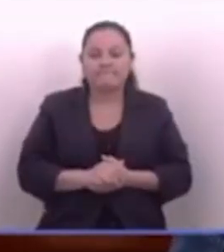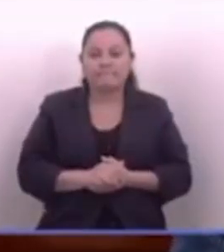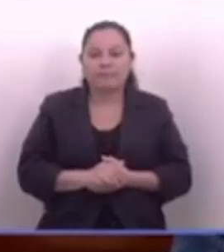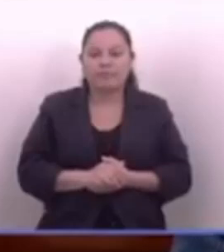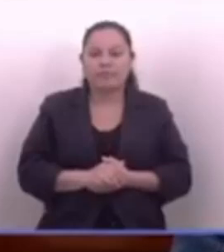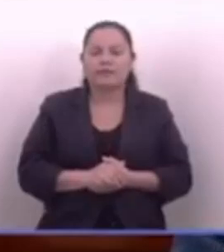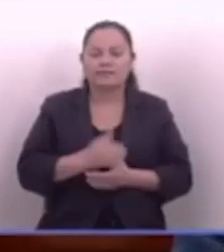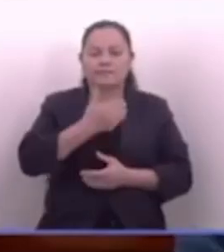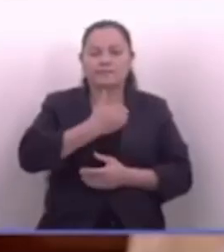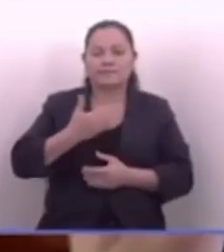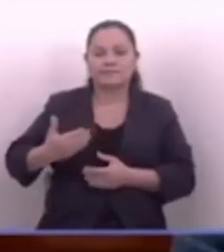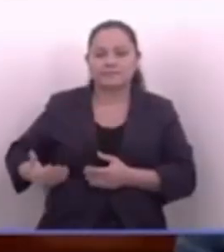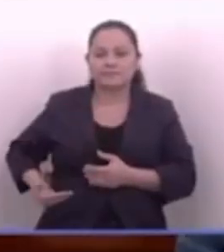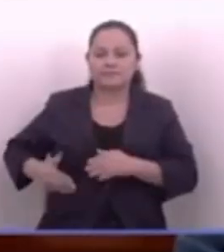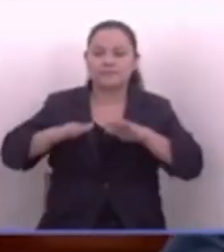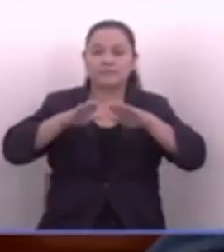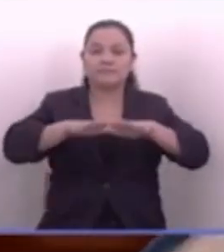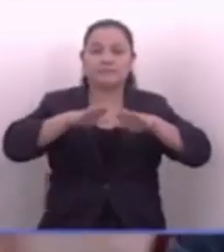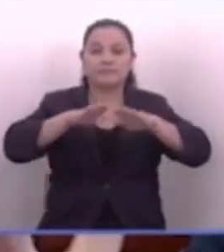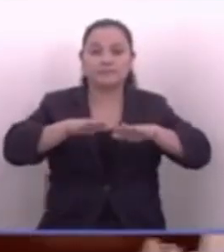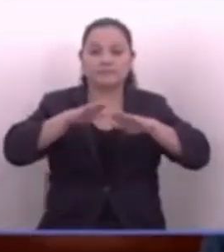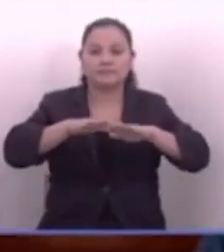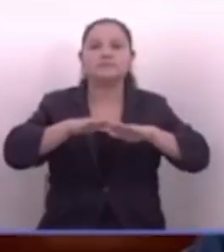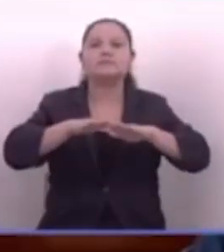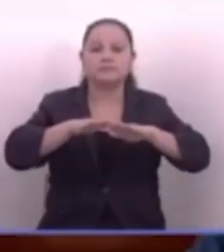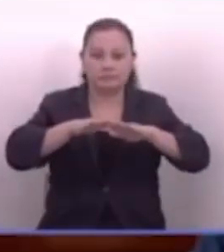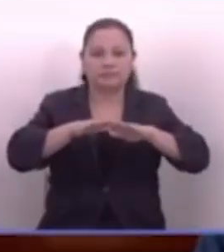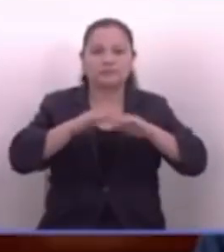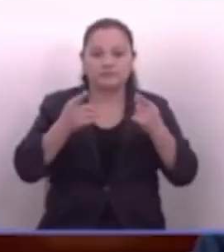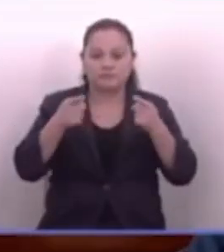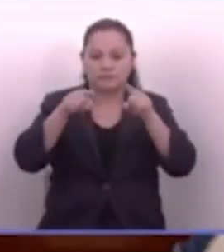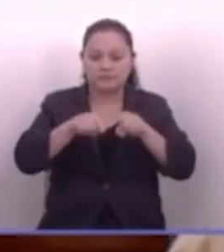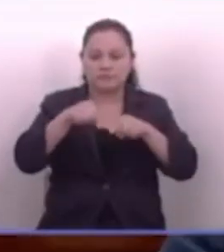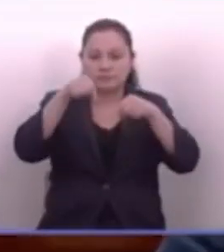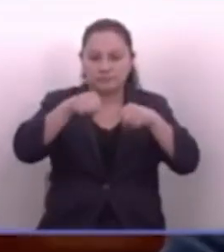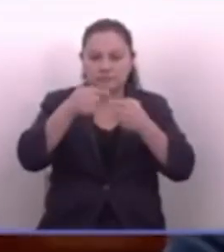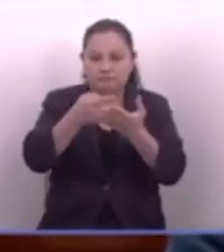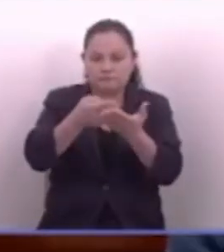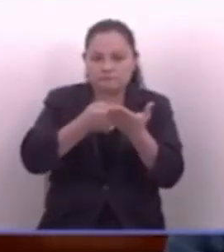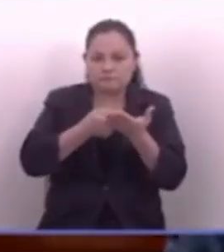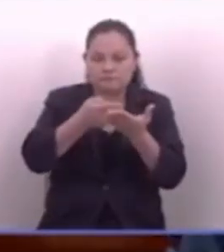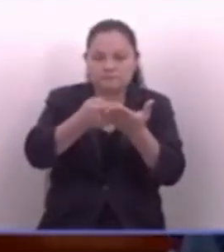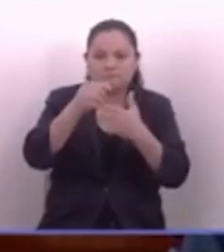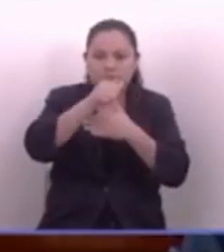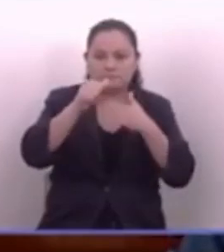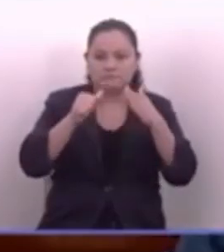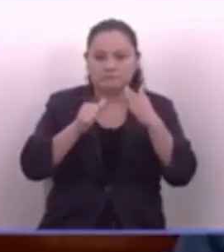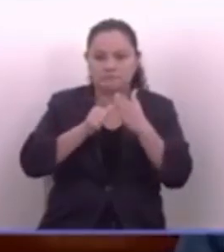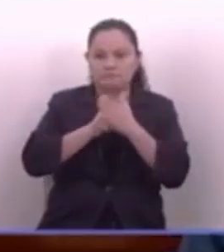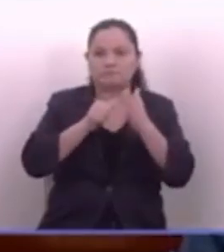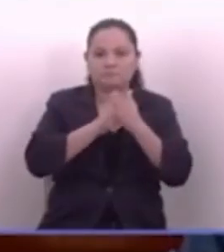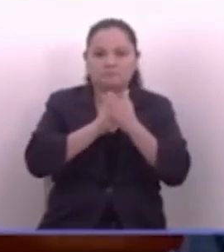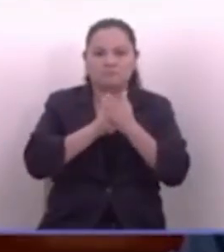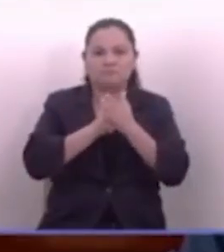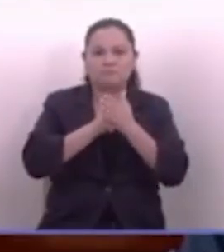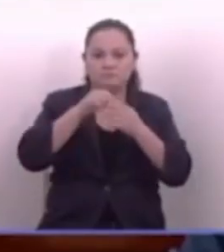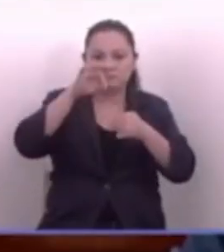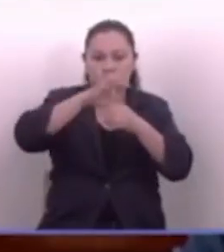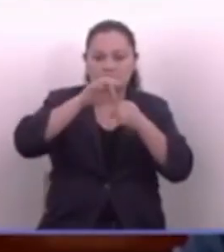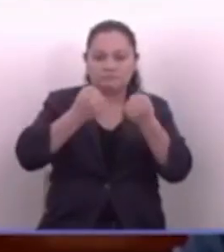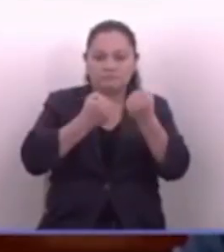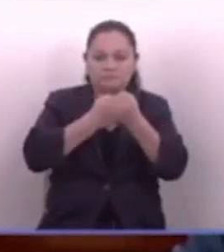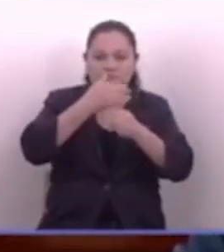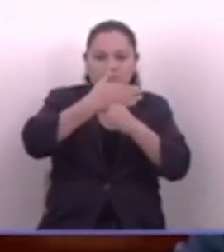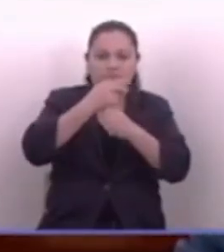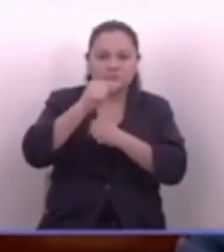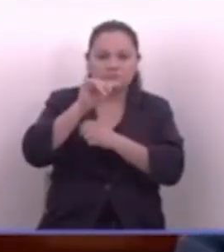Entonces, presidente, yo le agradezco que esto sí se da en esta legislatura. Y vuelvo a reafirmar los votos de mi partido Gana. Están para